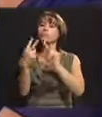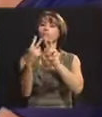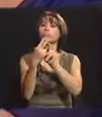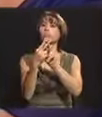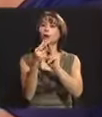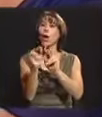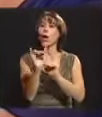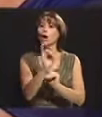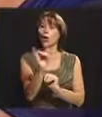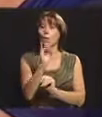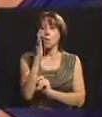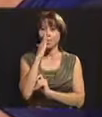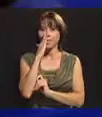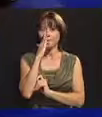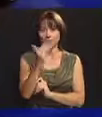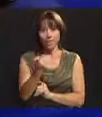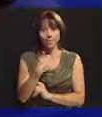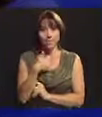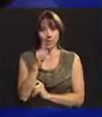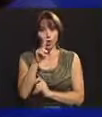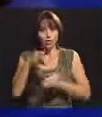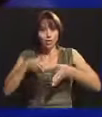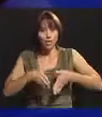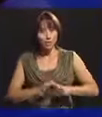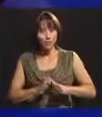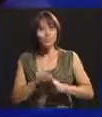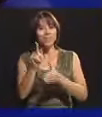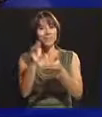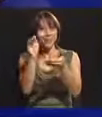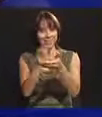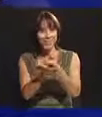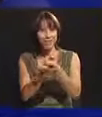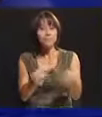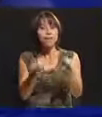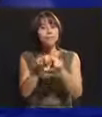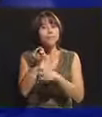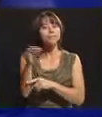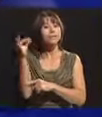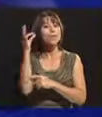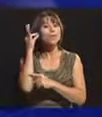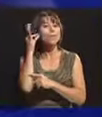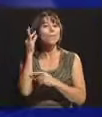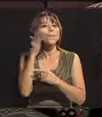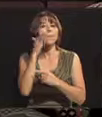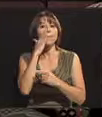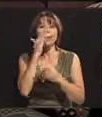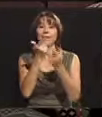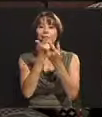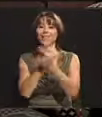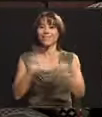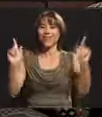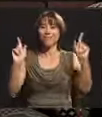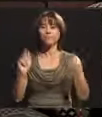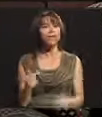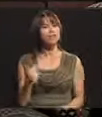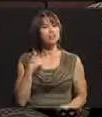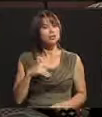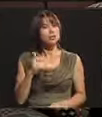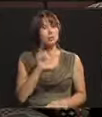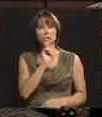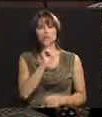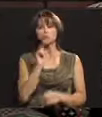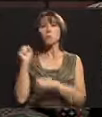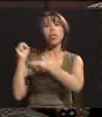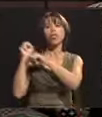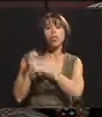la faceta como madre. Tiene dos hijos y está casada. Además, es una mamá liberal. Yo siento que no soy la típica mamá